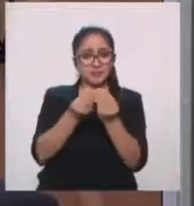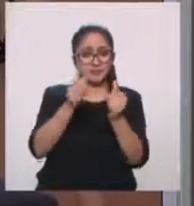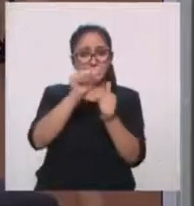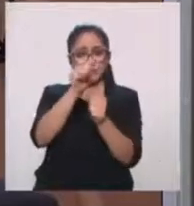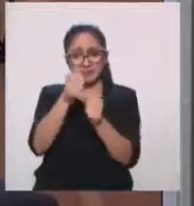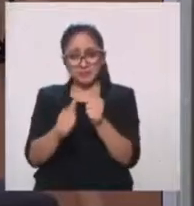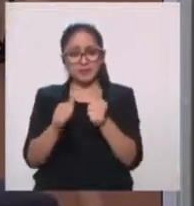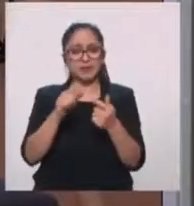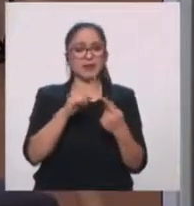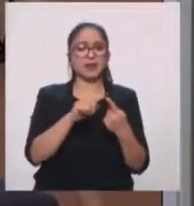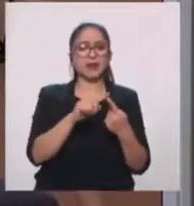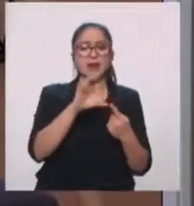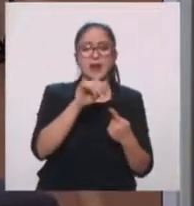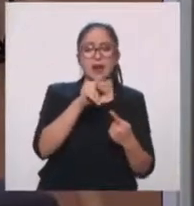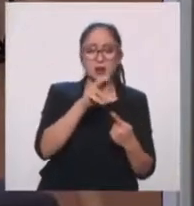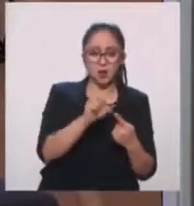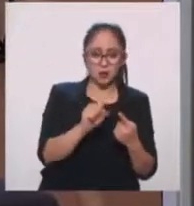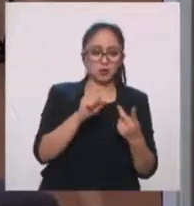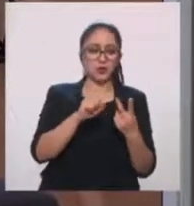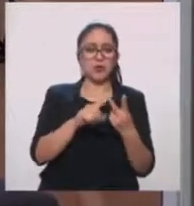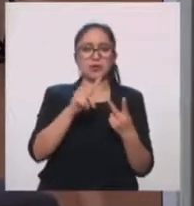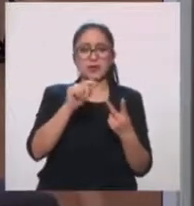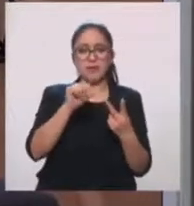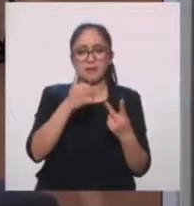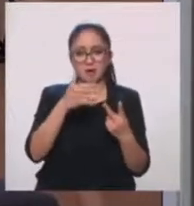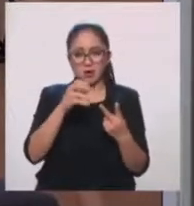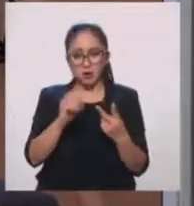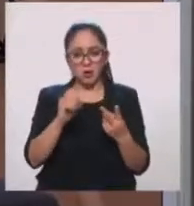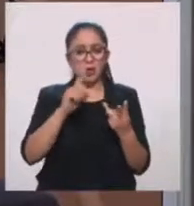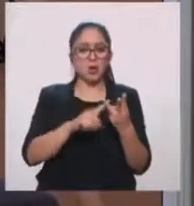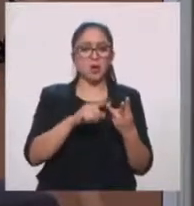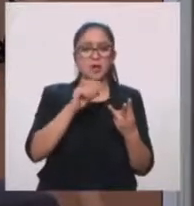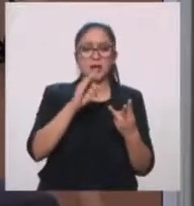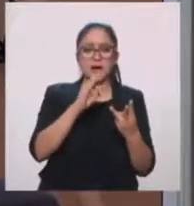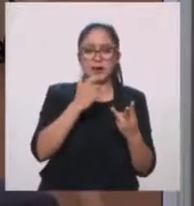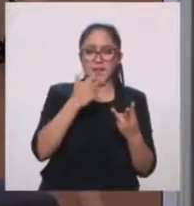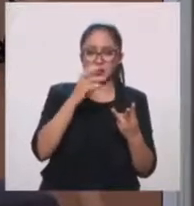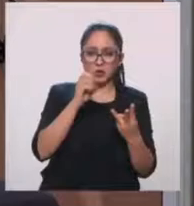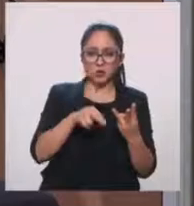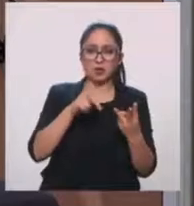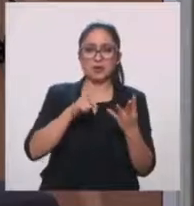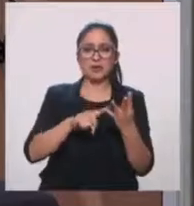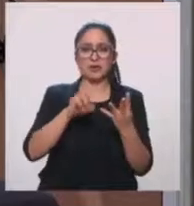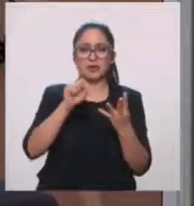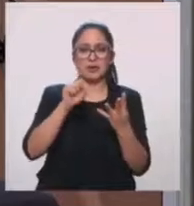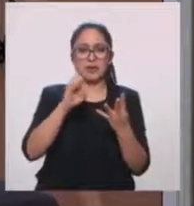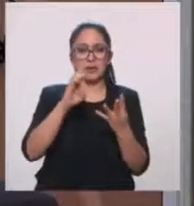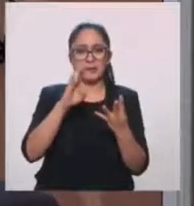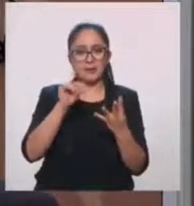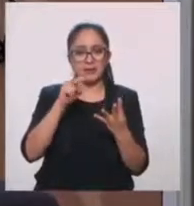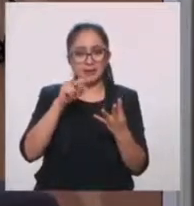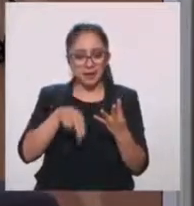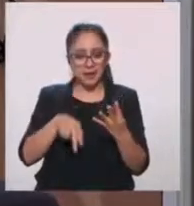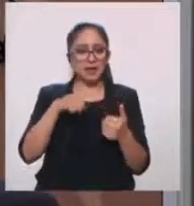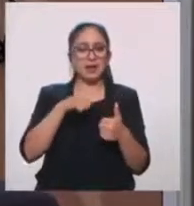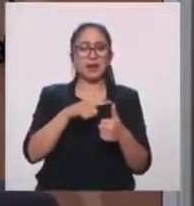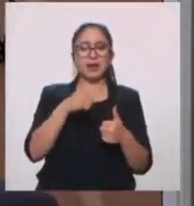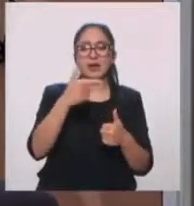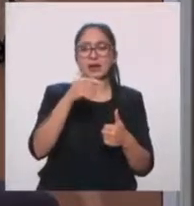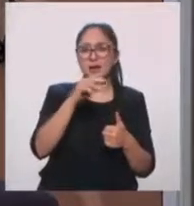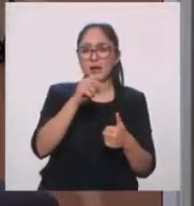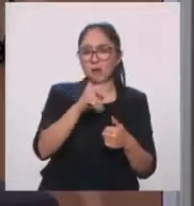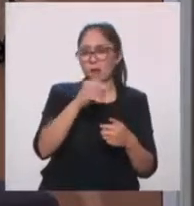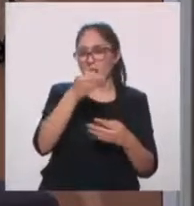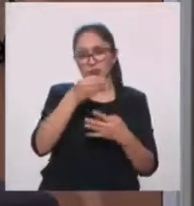Carlos Mérida, Rufino Tamayo, Arnold Belkin, Goncher, Gerso, Sebastián, Gilberto Aceves, etcétera. Pero yo les quiero